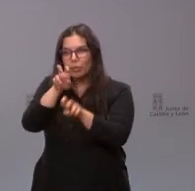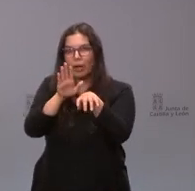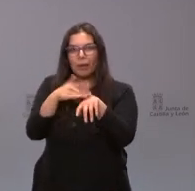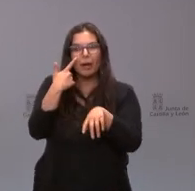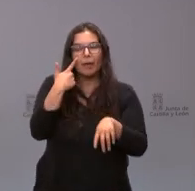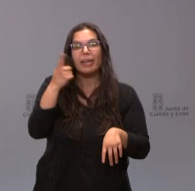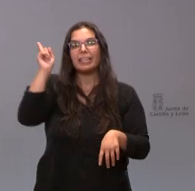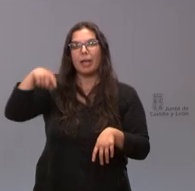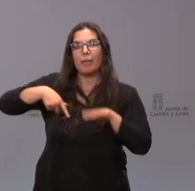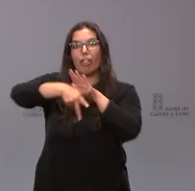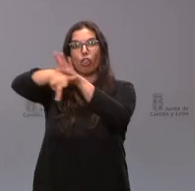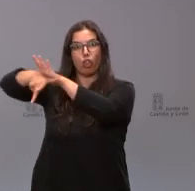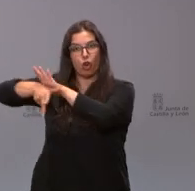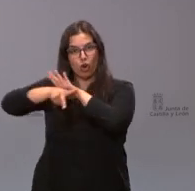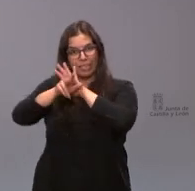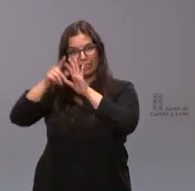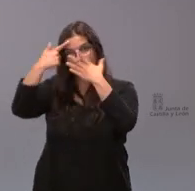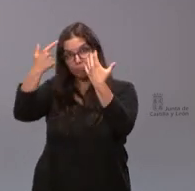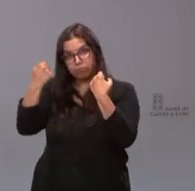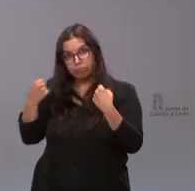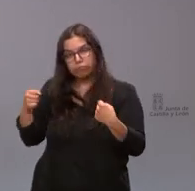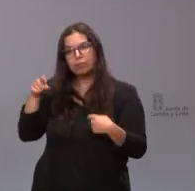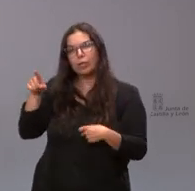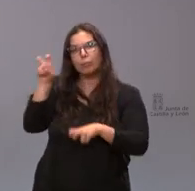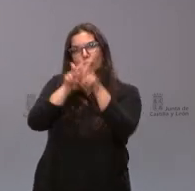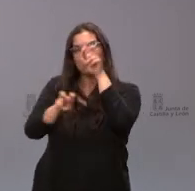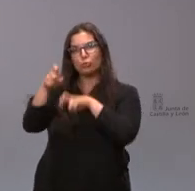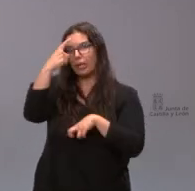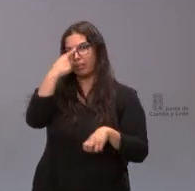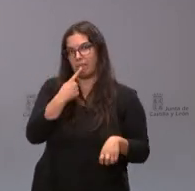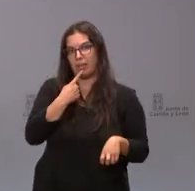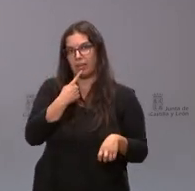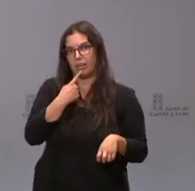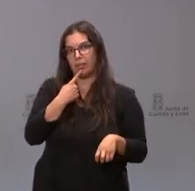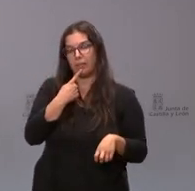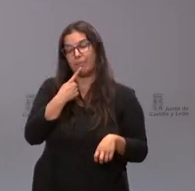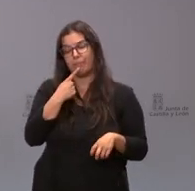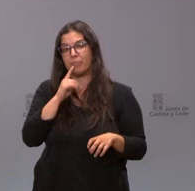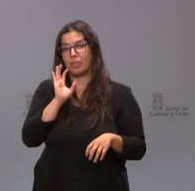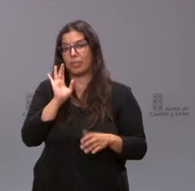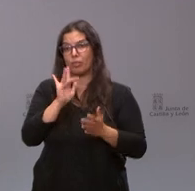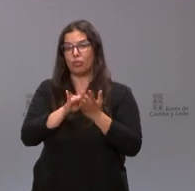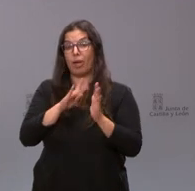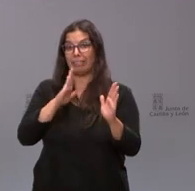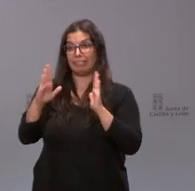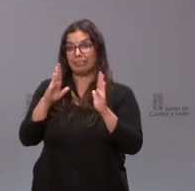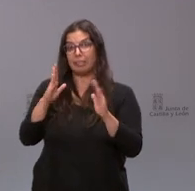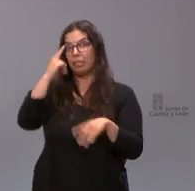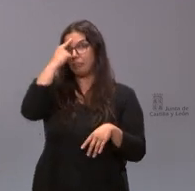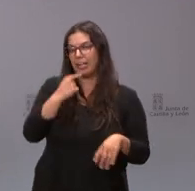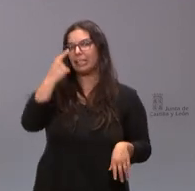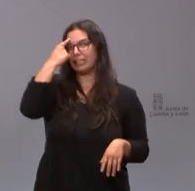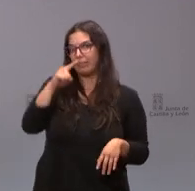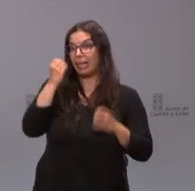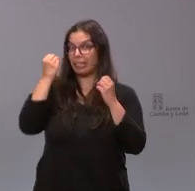han utilizado drones especializados en la materia para buscar imágenes durante algún momento se tuvo imagen y conocimiento